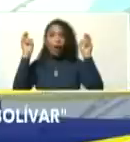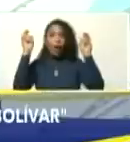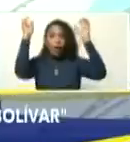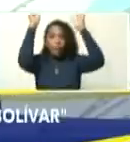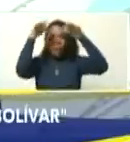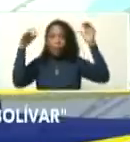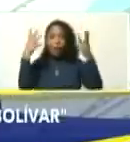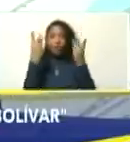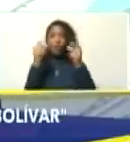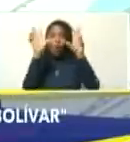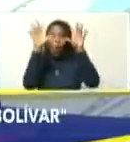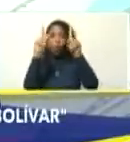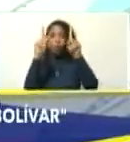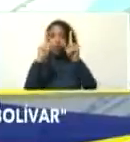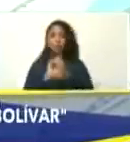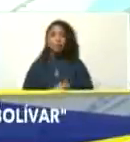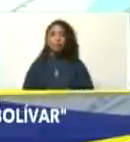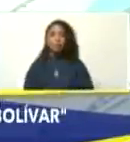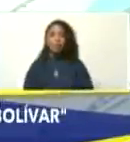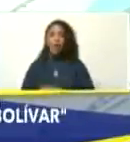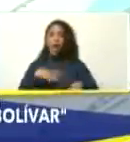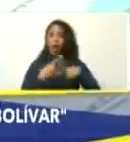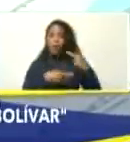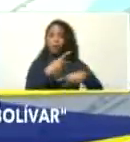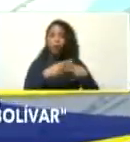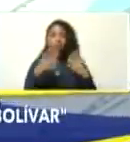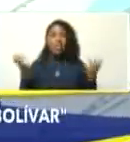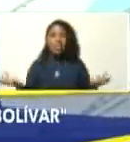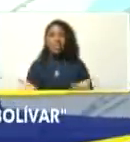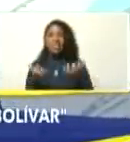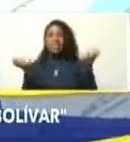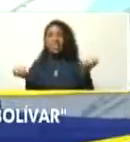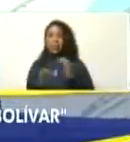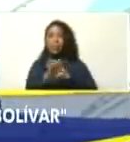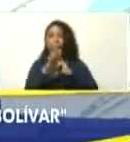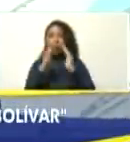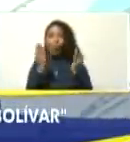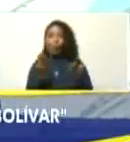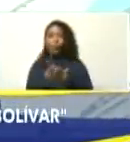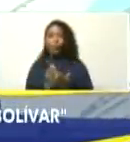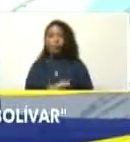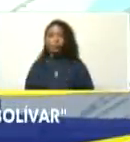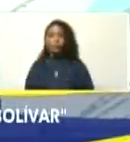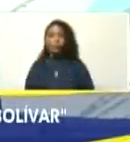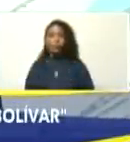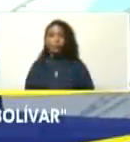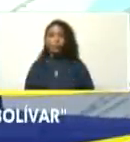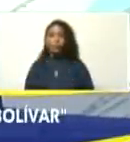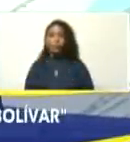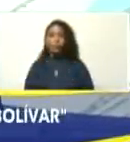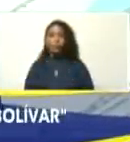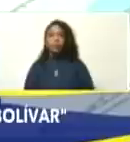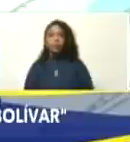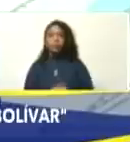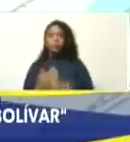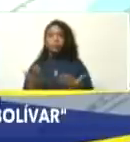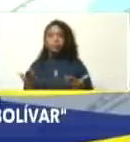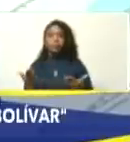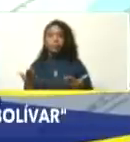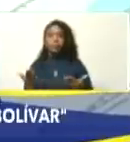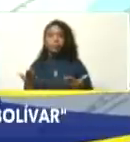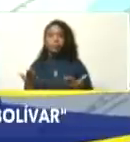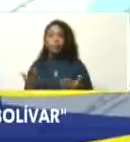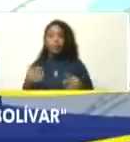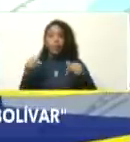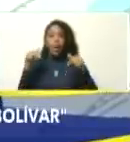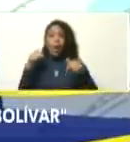número 11 y los procesos de calentamiento global y de condensación, a